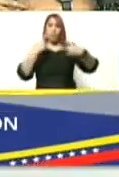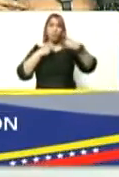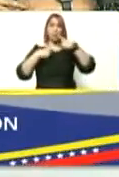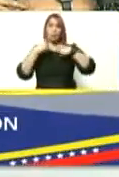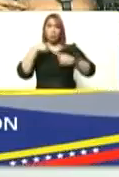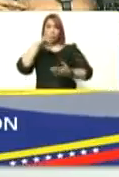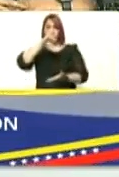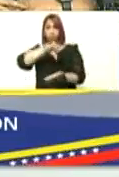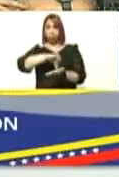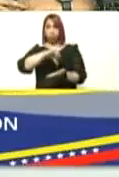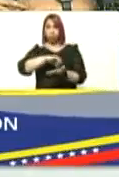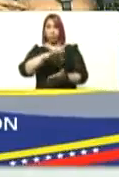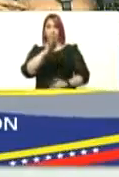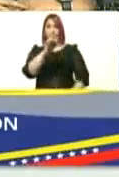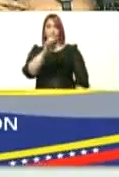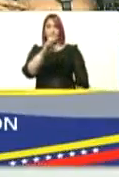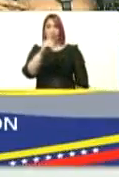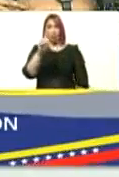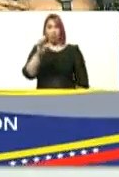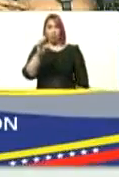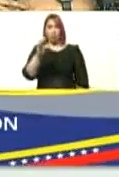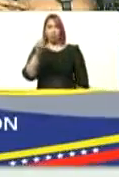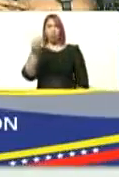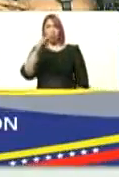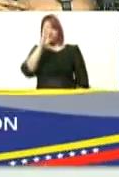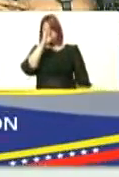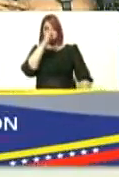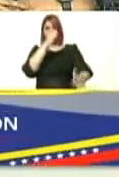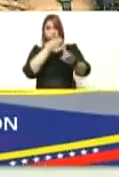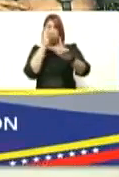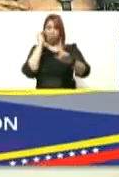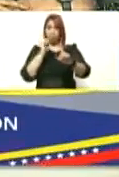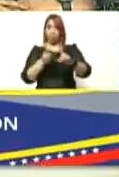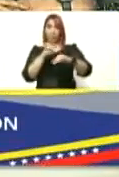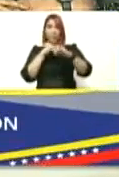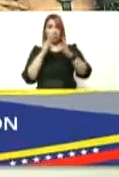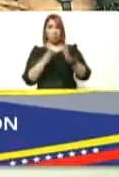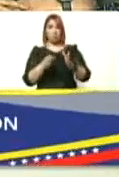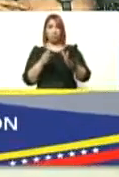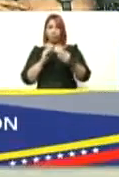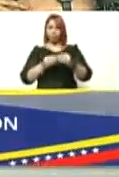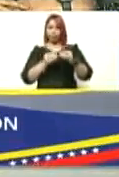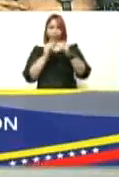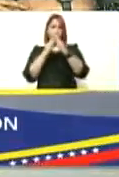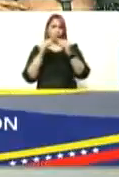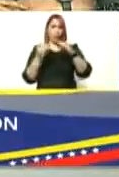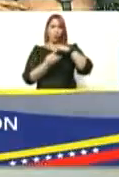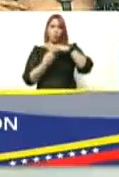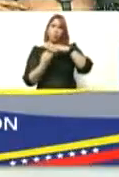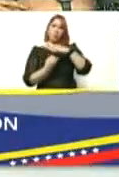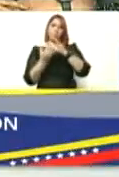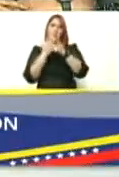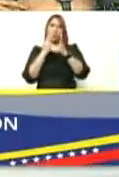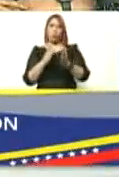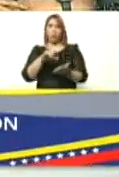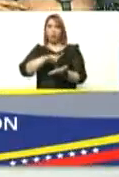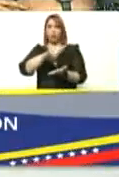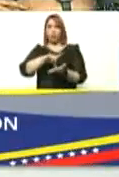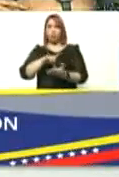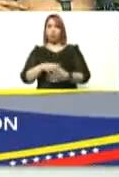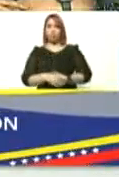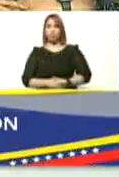con FEDE montate más en eso Yelitze tenemos que recuperar todas las instalaciones de escuelas y liceos